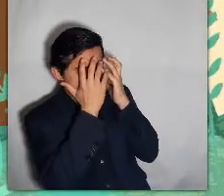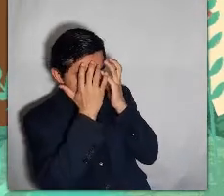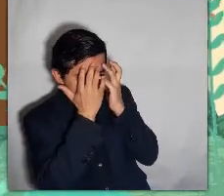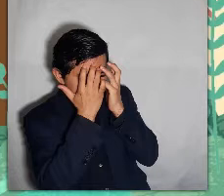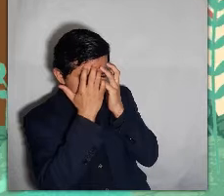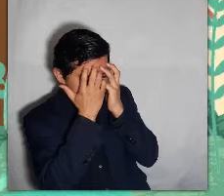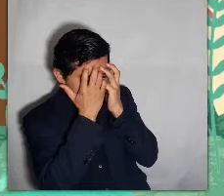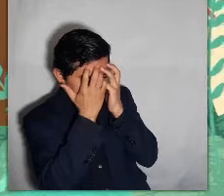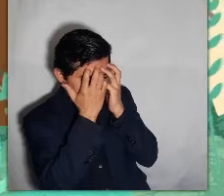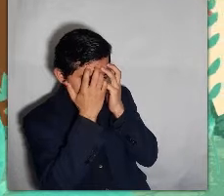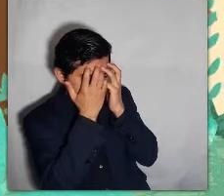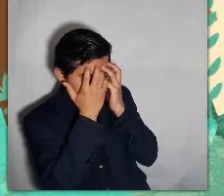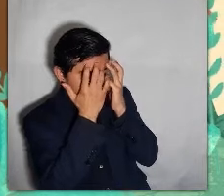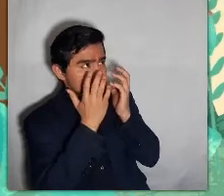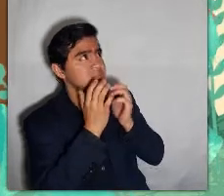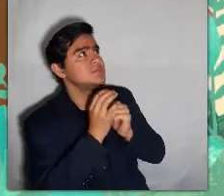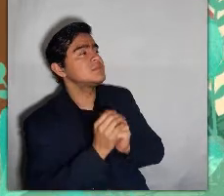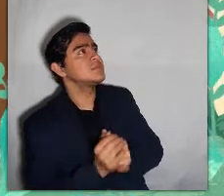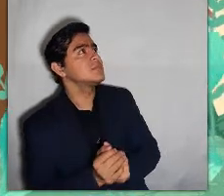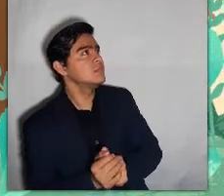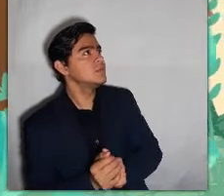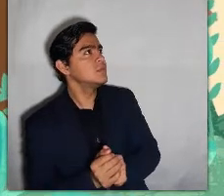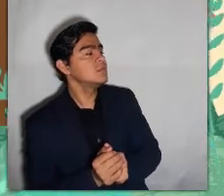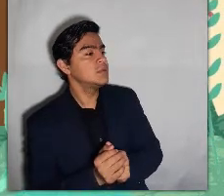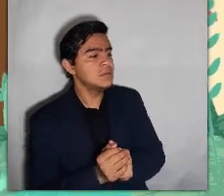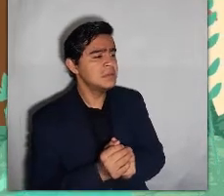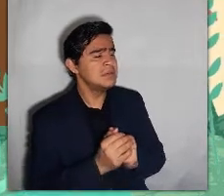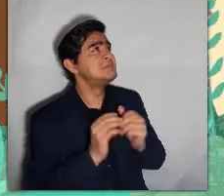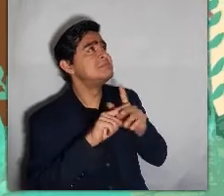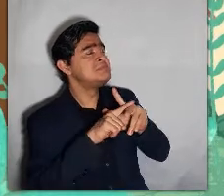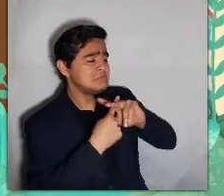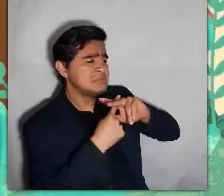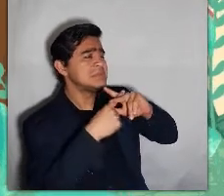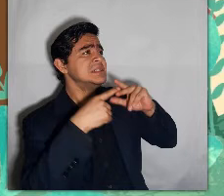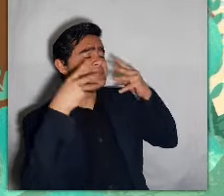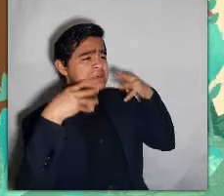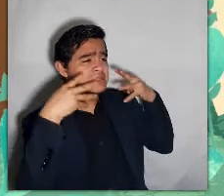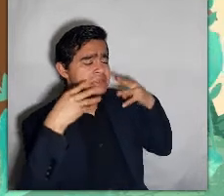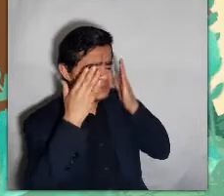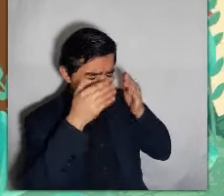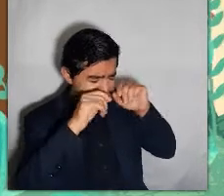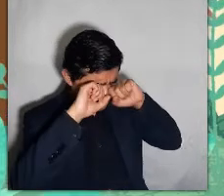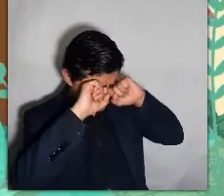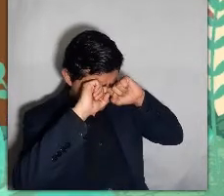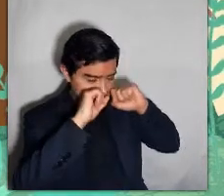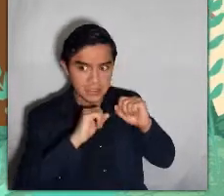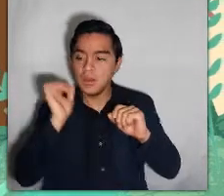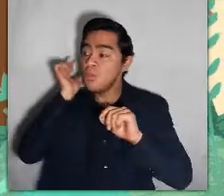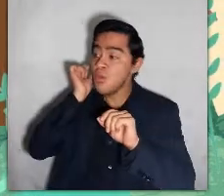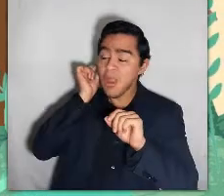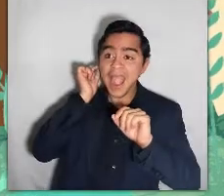y de pronto una pena horrible se apoderó de él. Tanto así que maderucho se puso a llorar